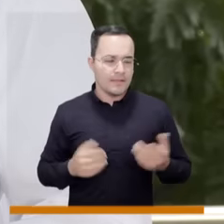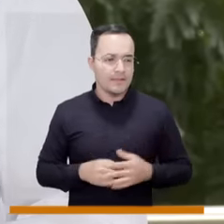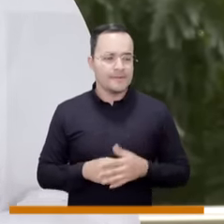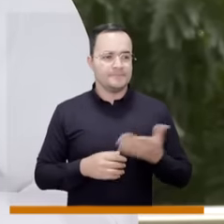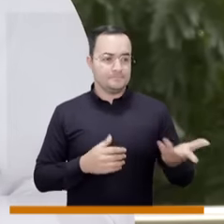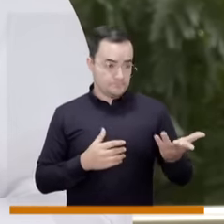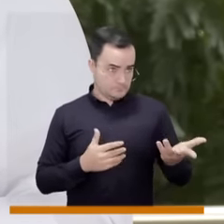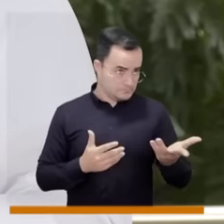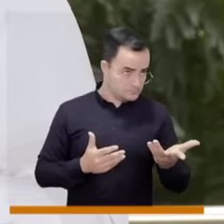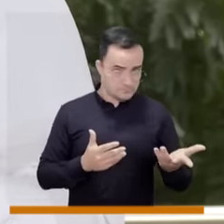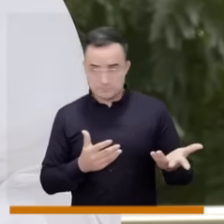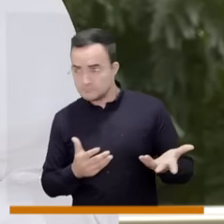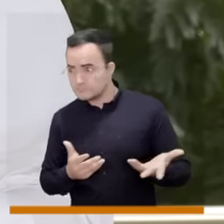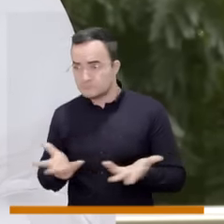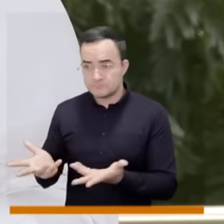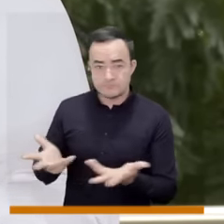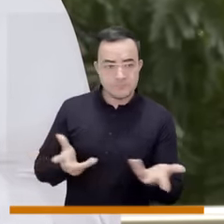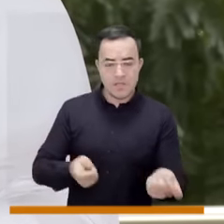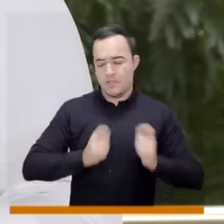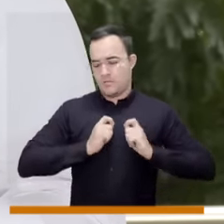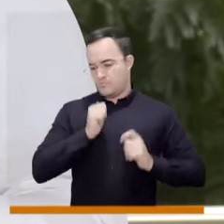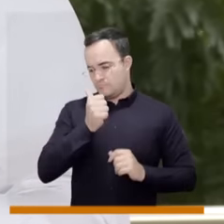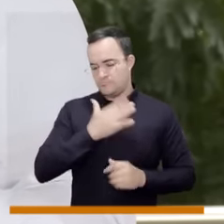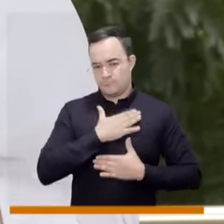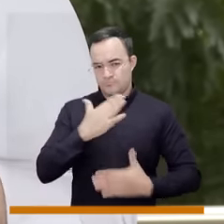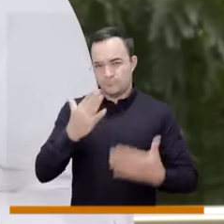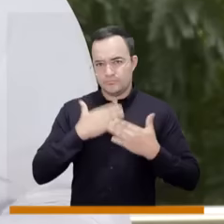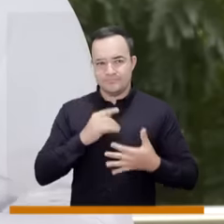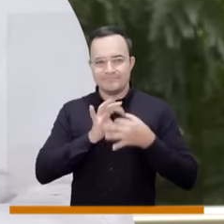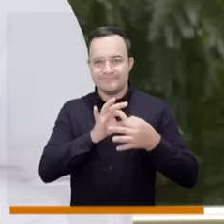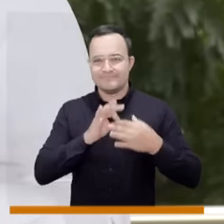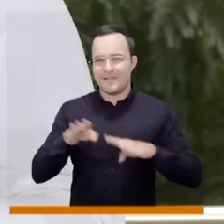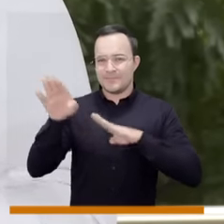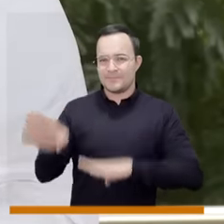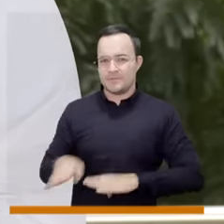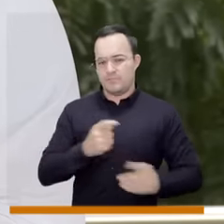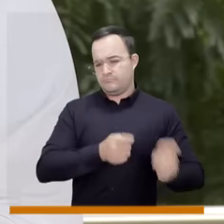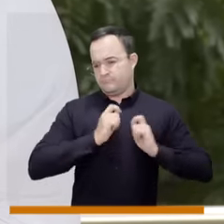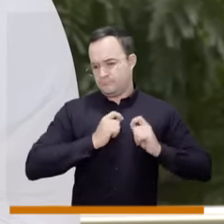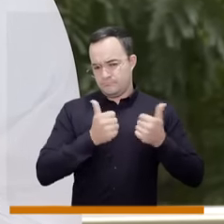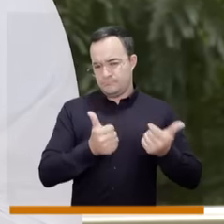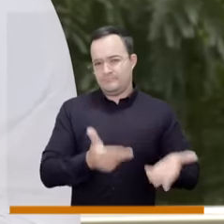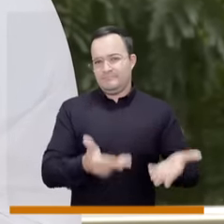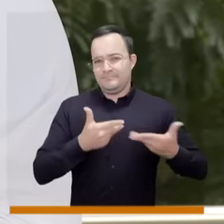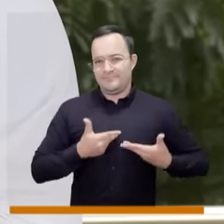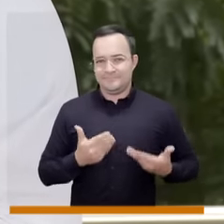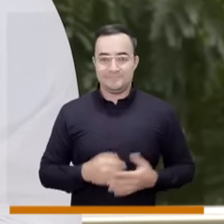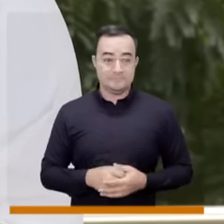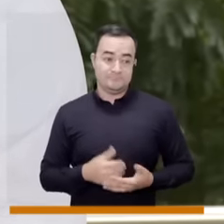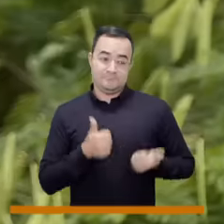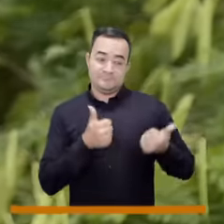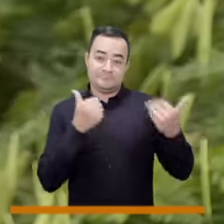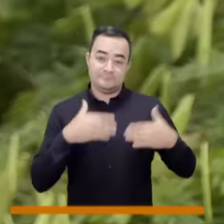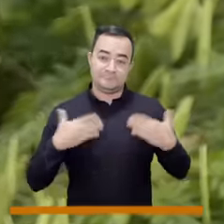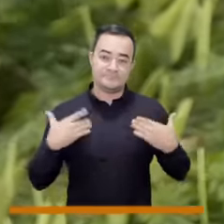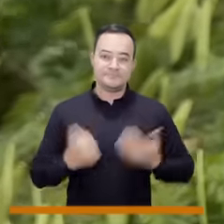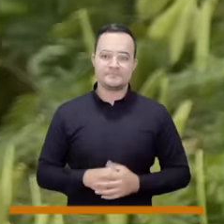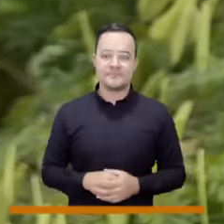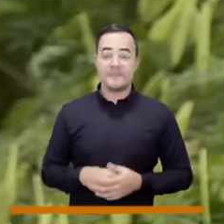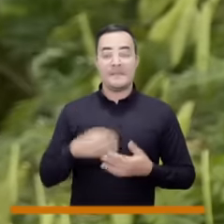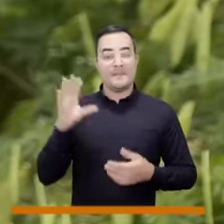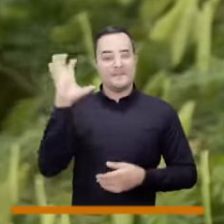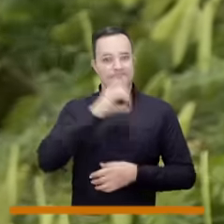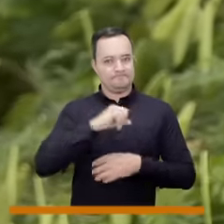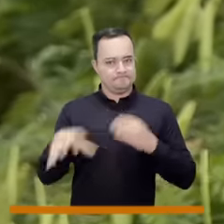identificados con una persona que vaya a trabajar por sus temas, por sus ideas, por sus principios y por sus valores. Hay que